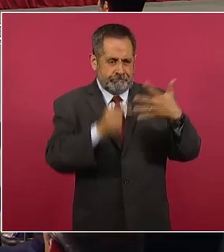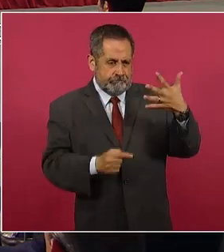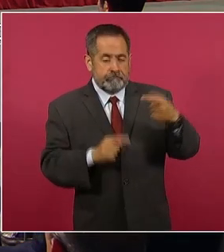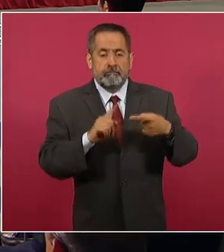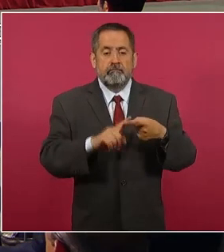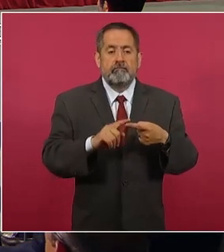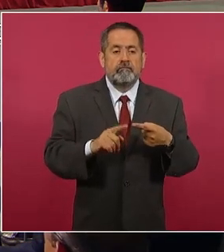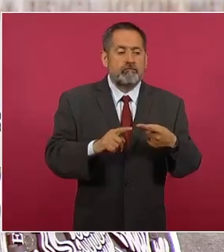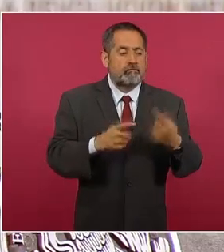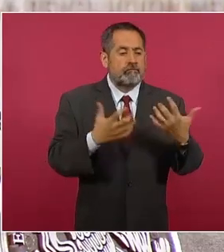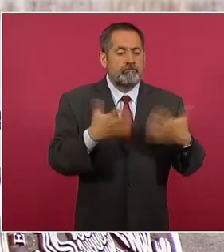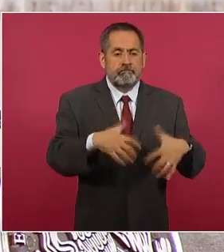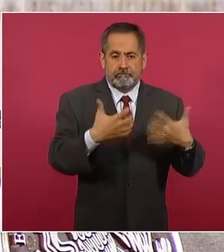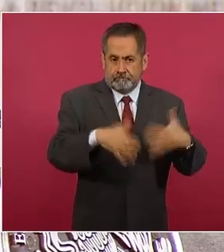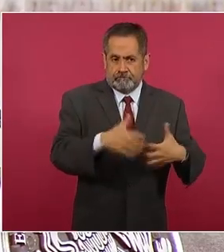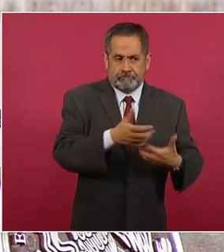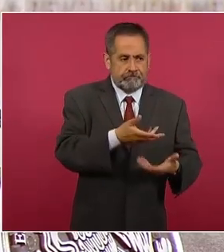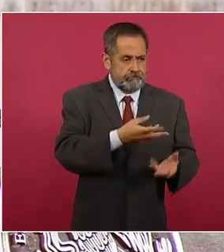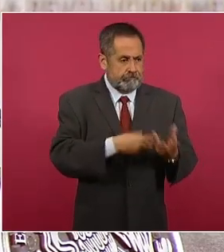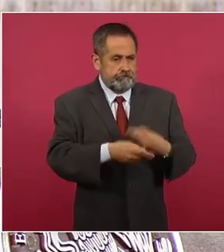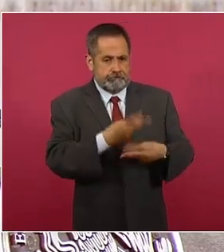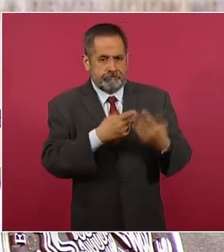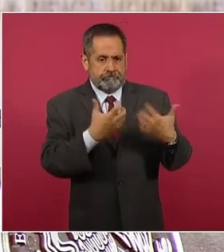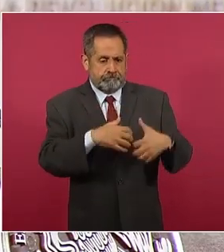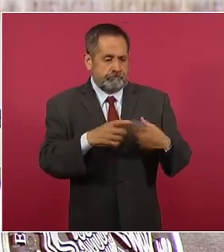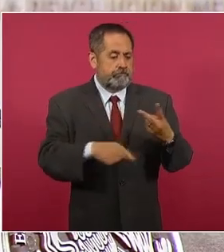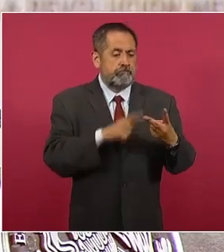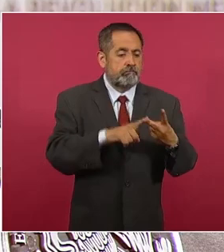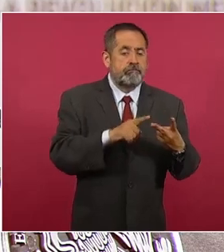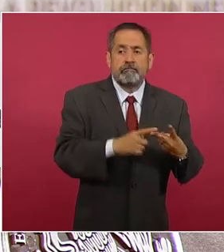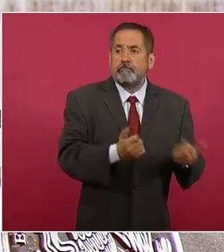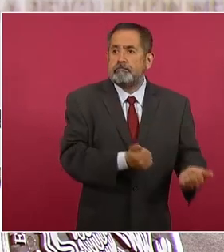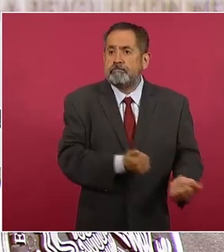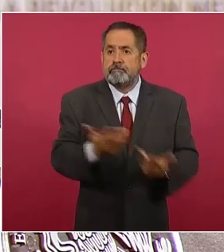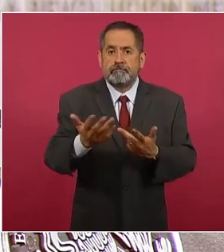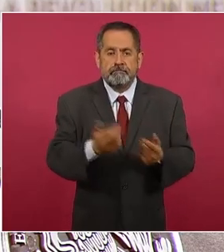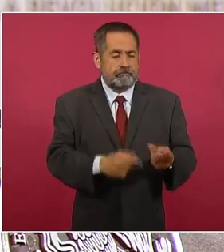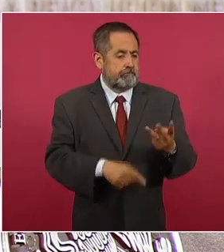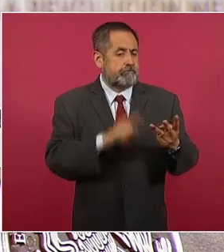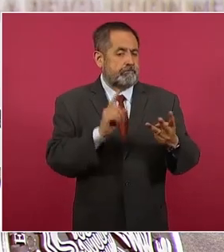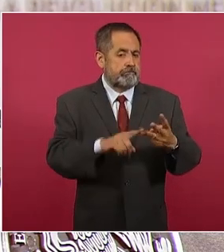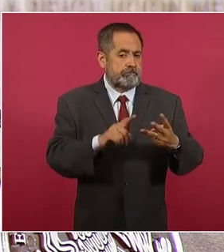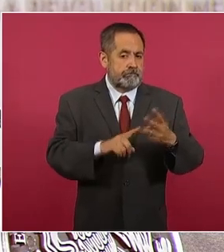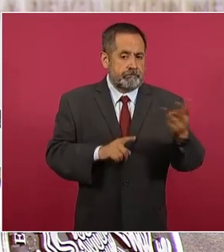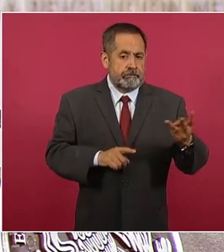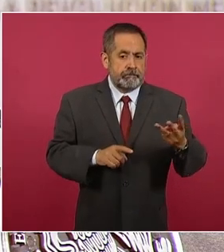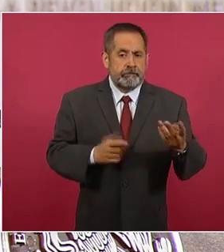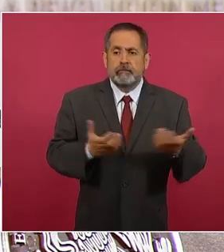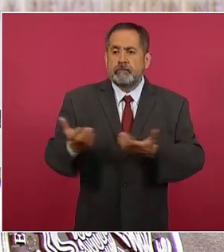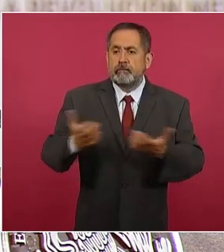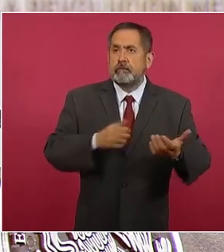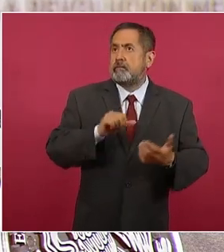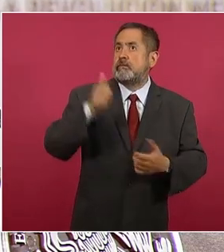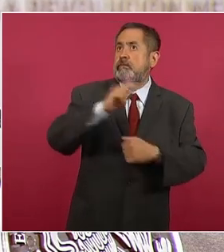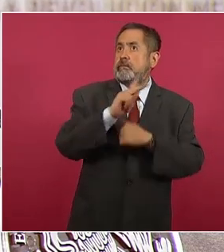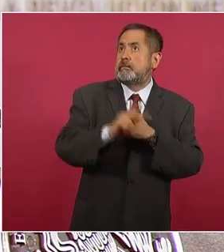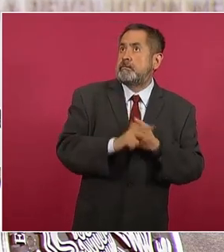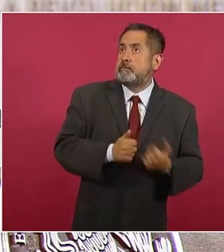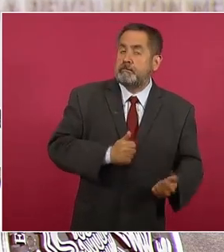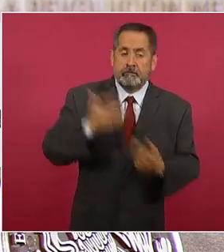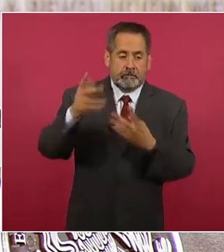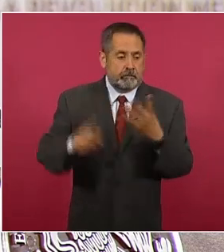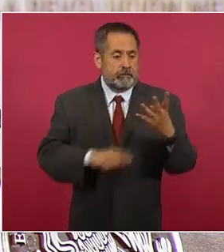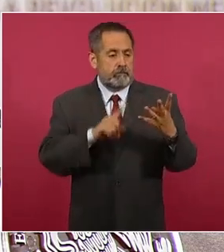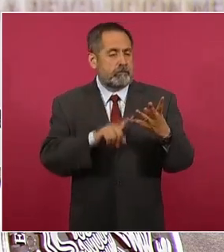producción, otro vamos a verlo más adelante, distribución, el tercero es comercio exterior, el cuarto